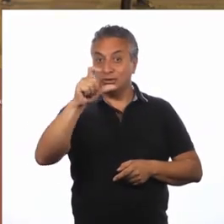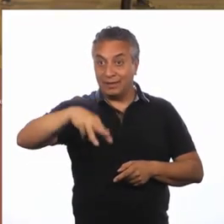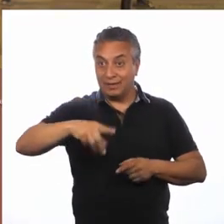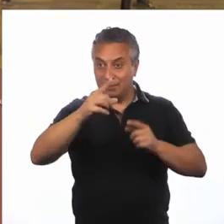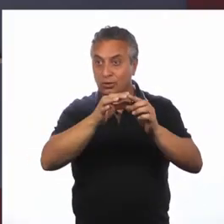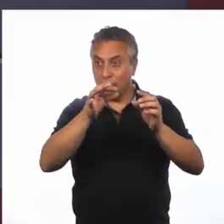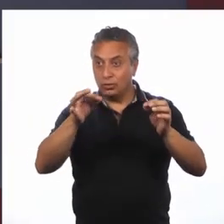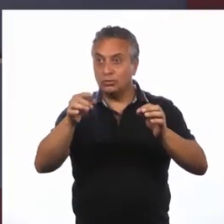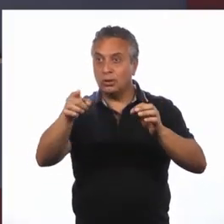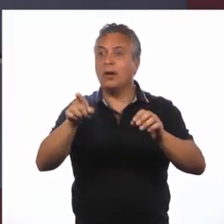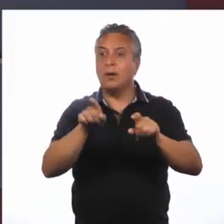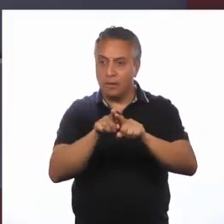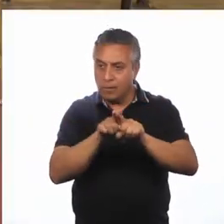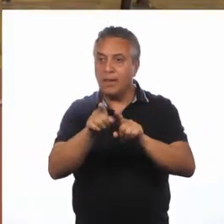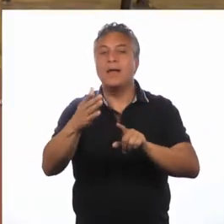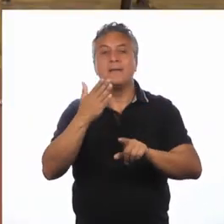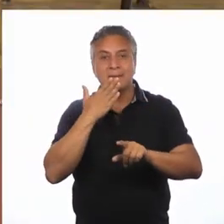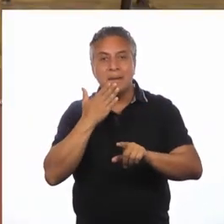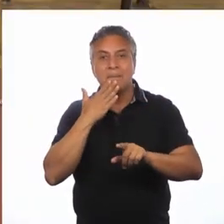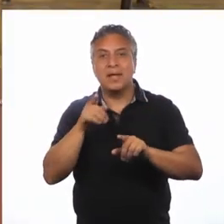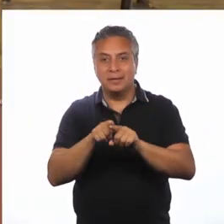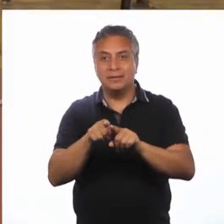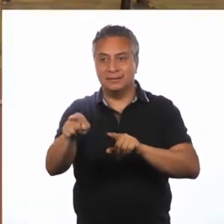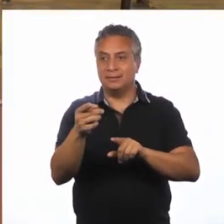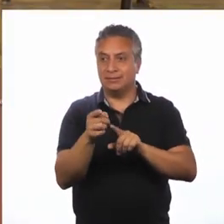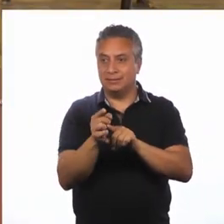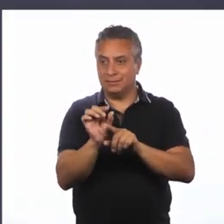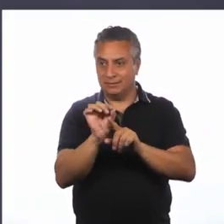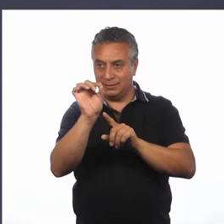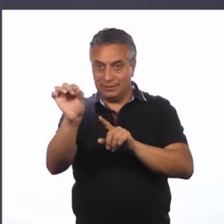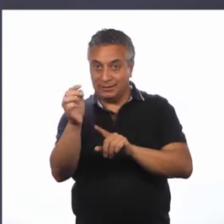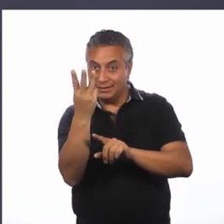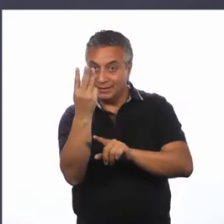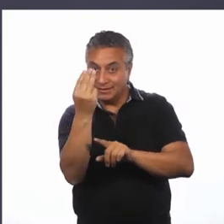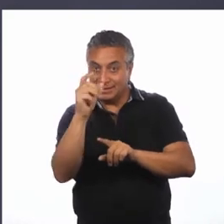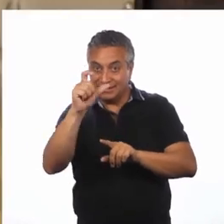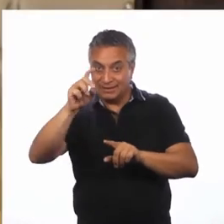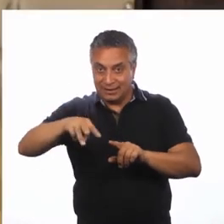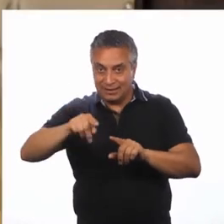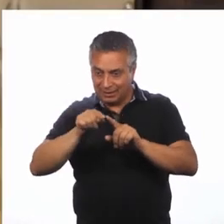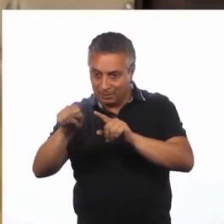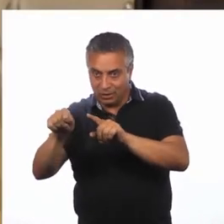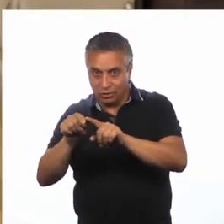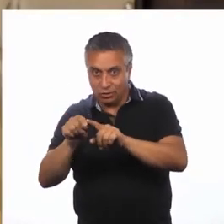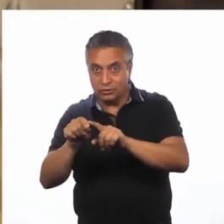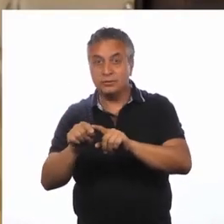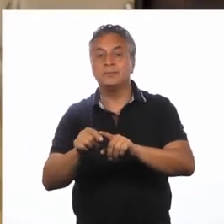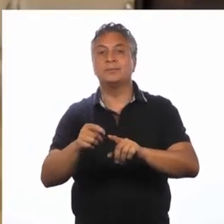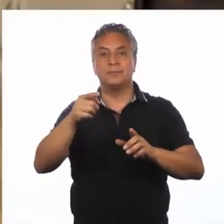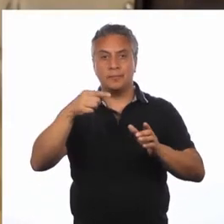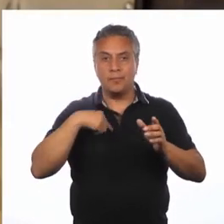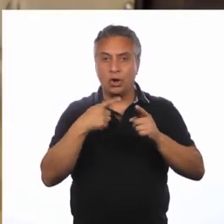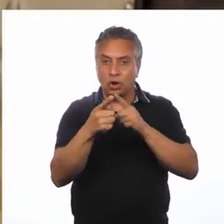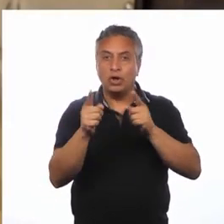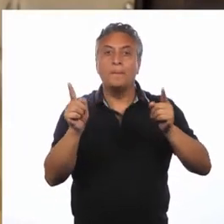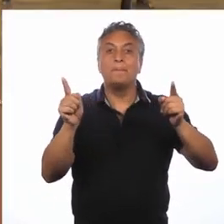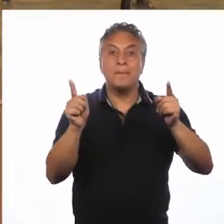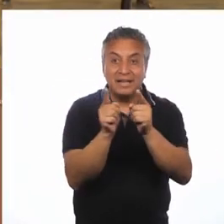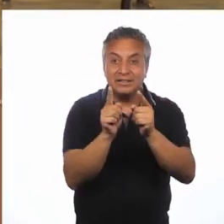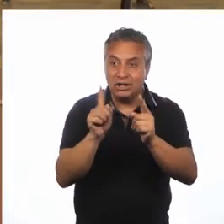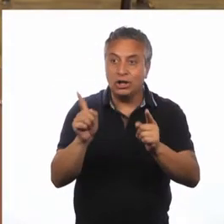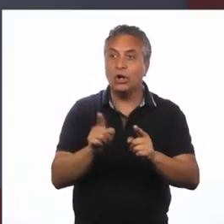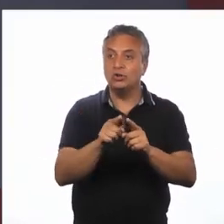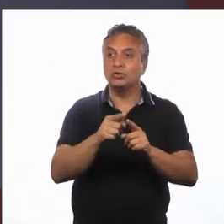centímetros Y la uniremos al extremo de 13 centímetros Y nuestra varilla más pequeña